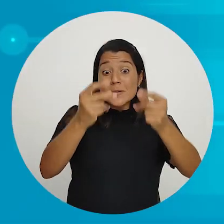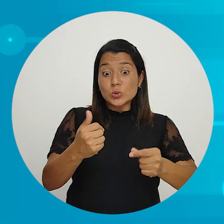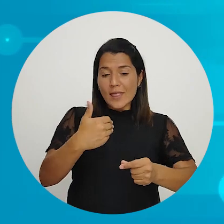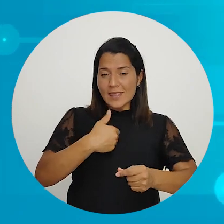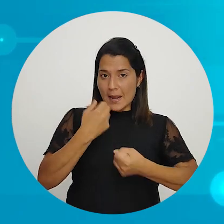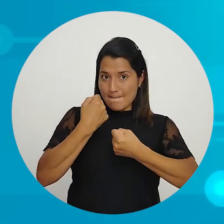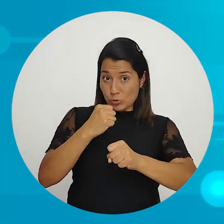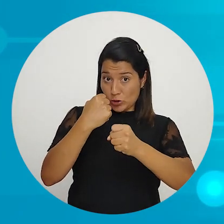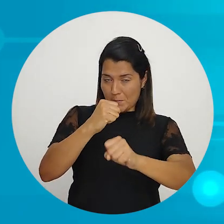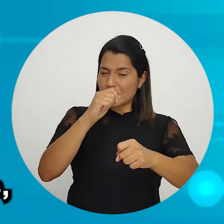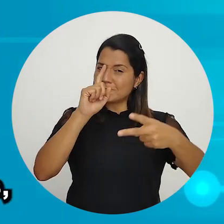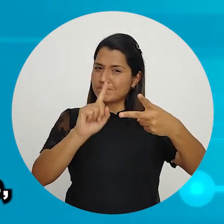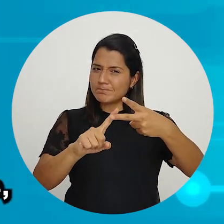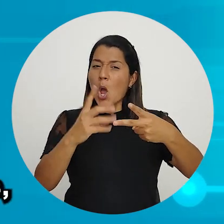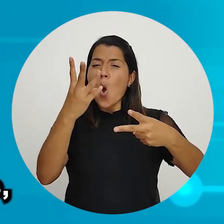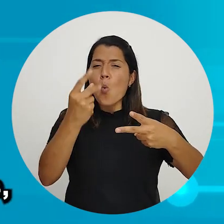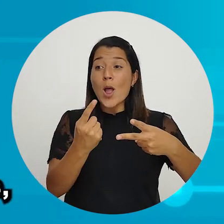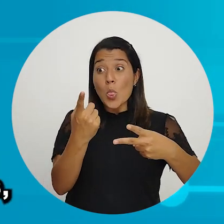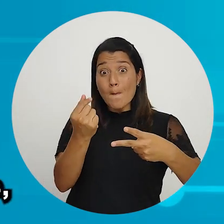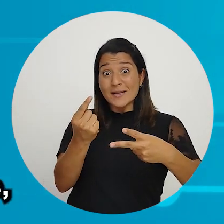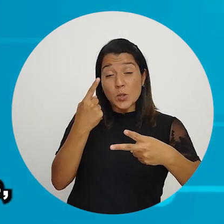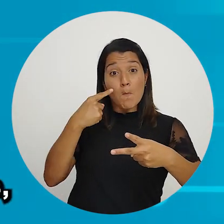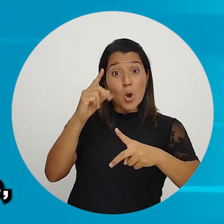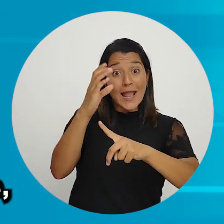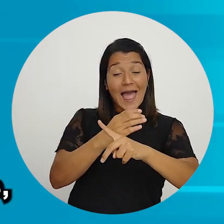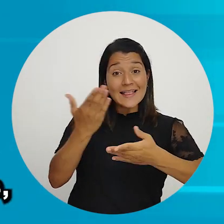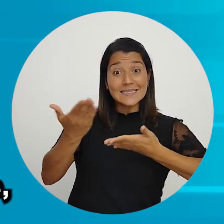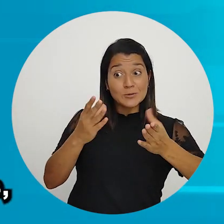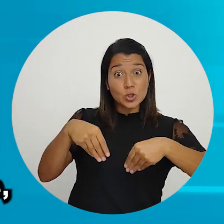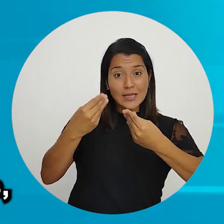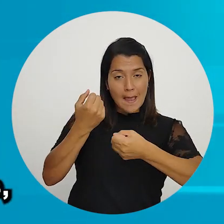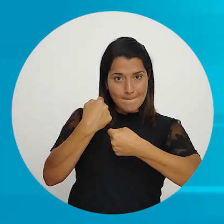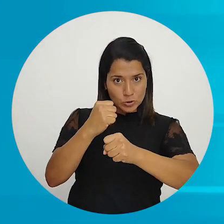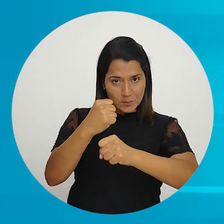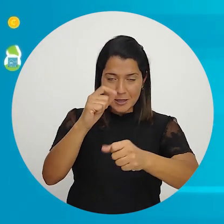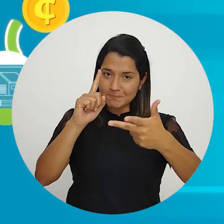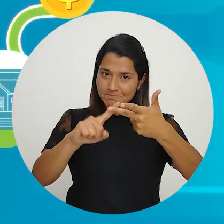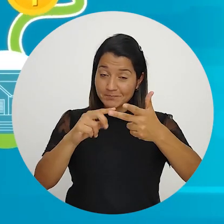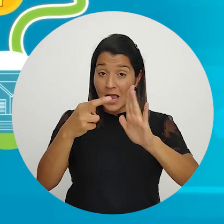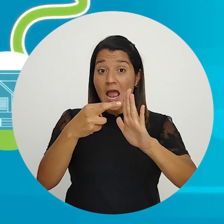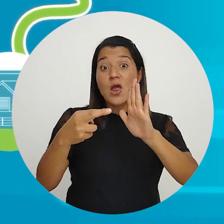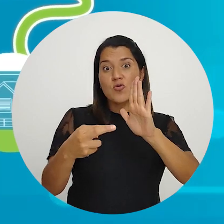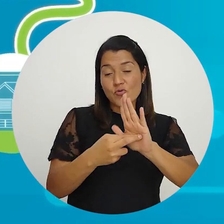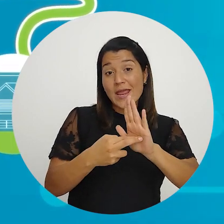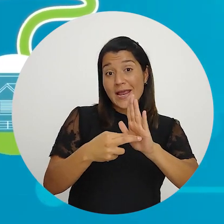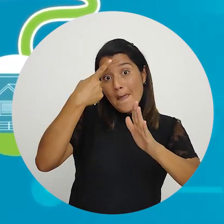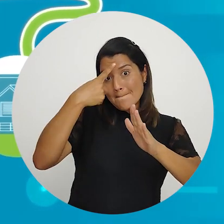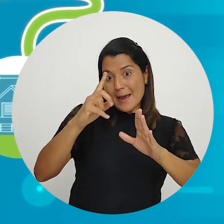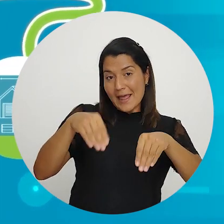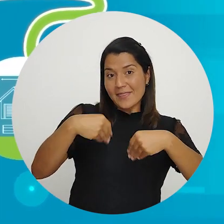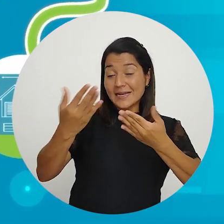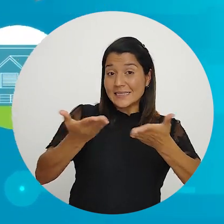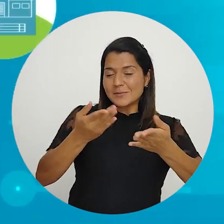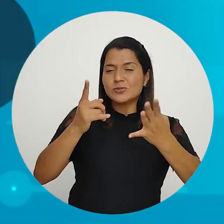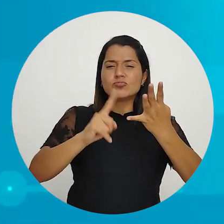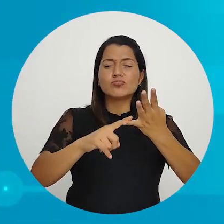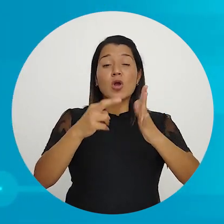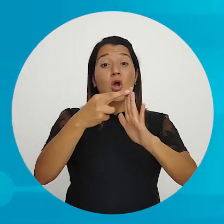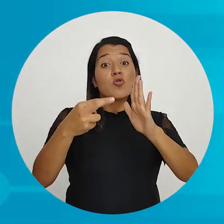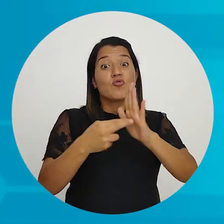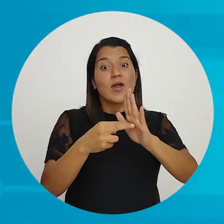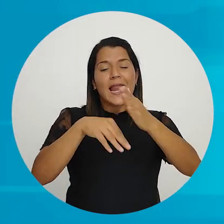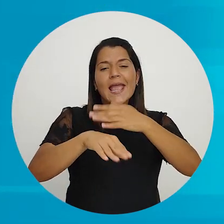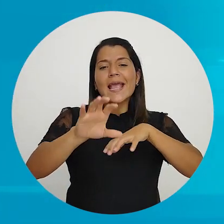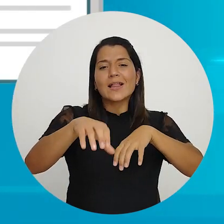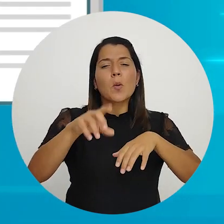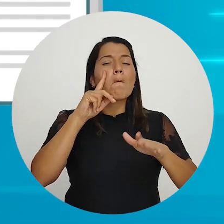presupuesto de la municipalidad y cuánto costarán los servicios municipales. Las reglas bajo las que se presentarán estos servicios y